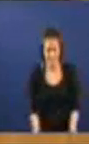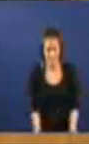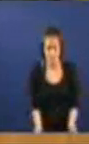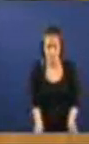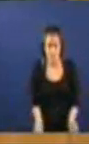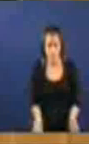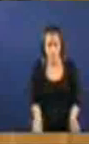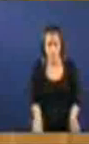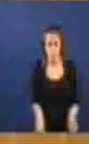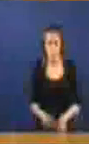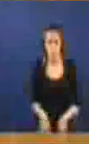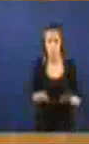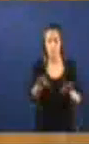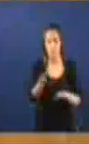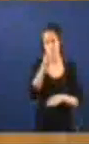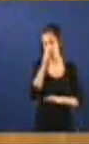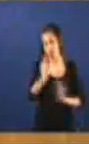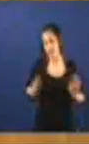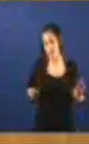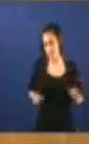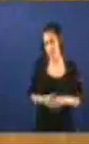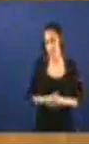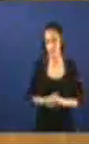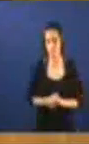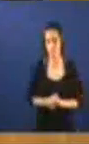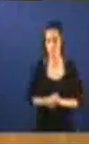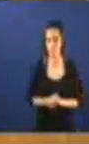Profana Por o que puidese Ter eu De